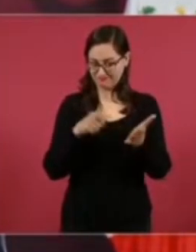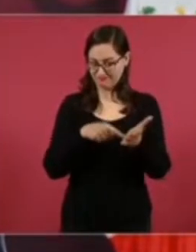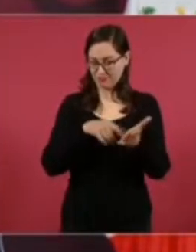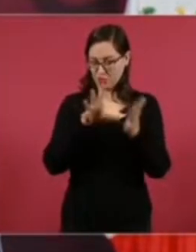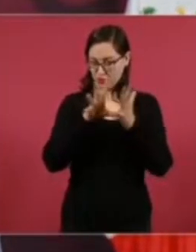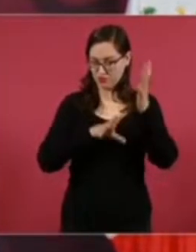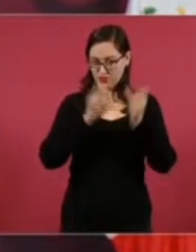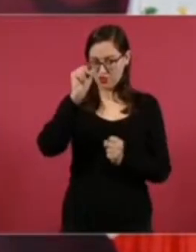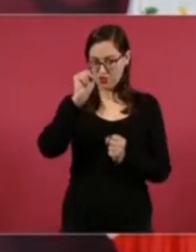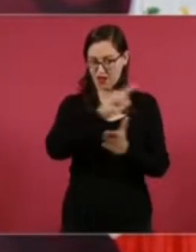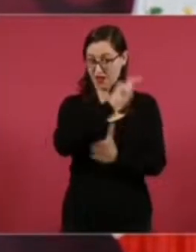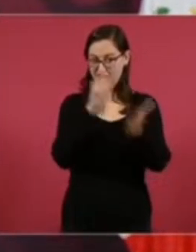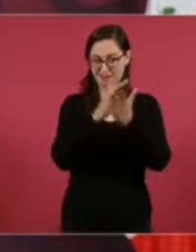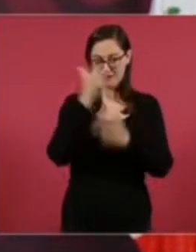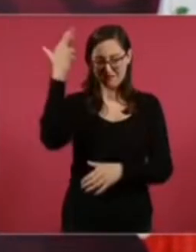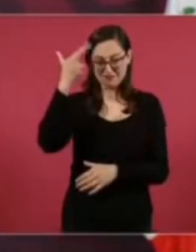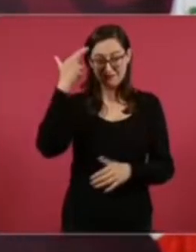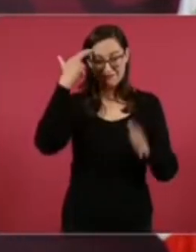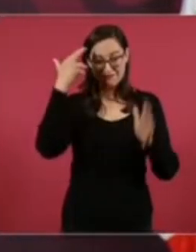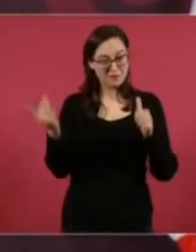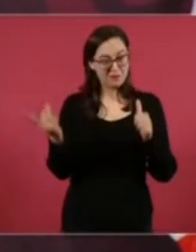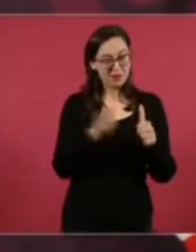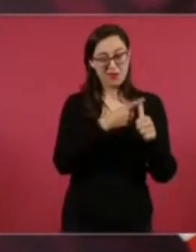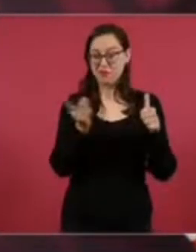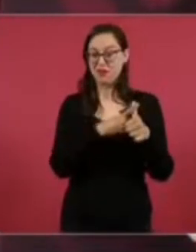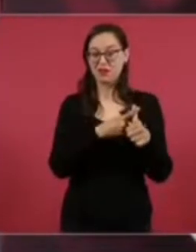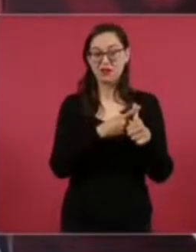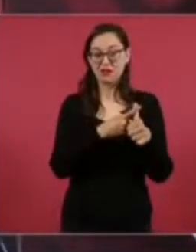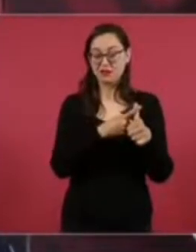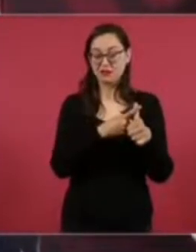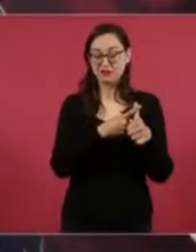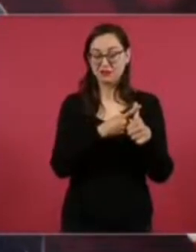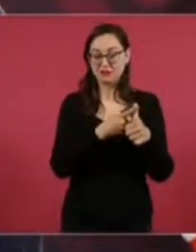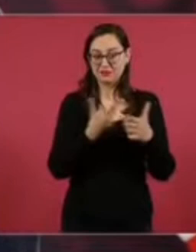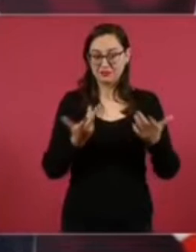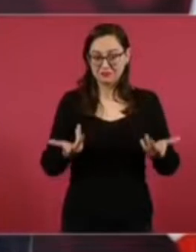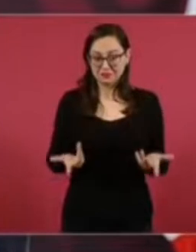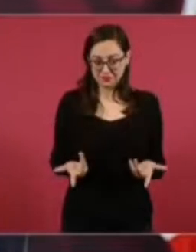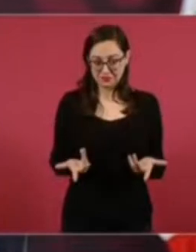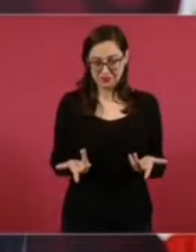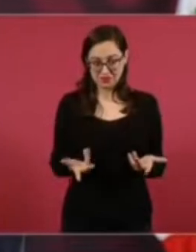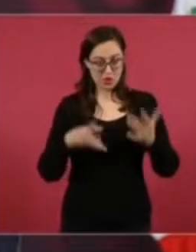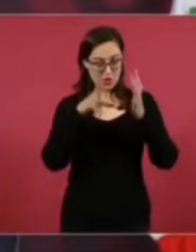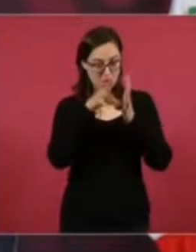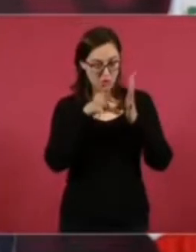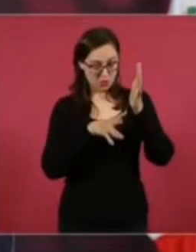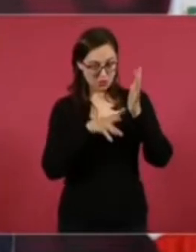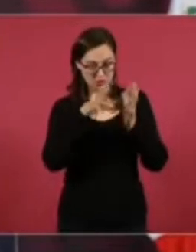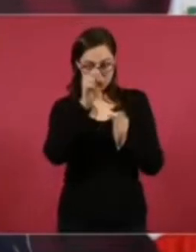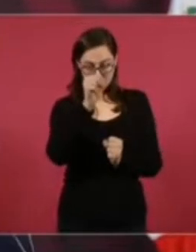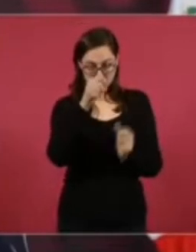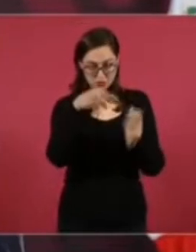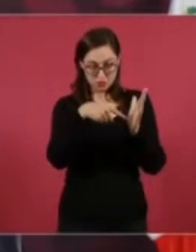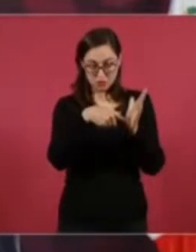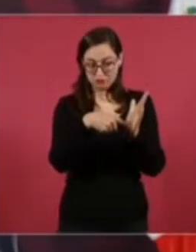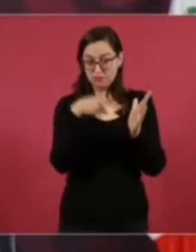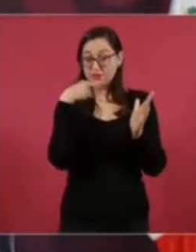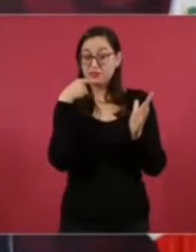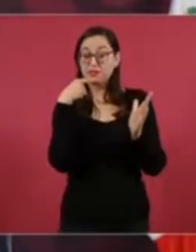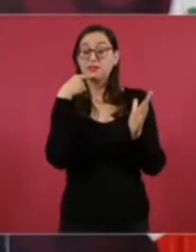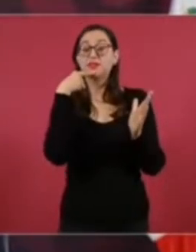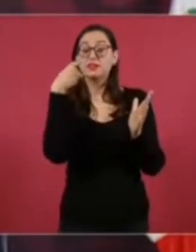la Constitución de la República. Si la Constitución de la República establece